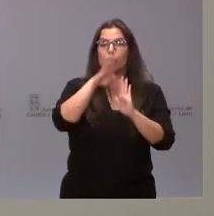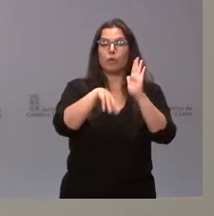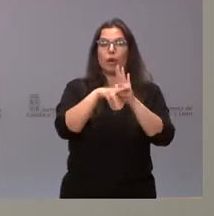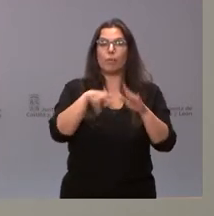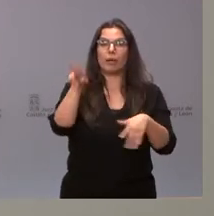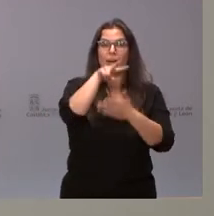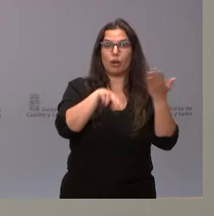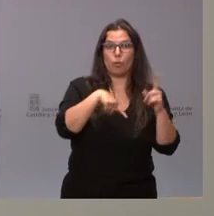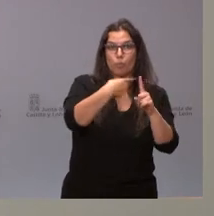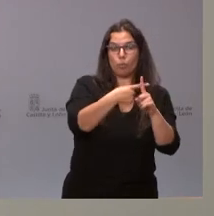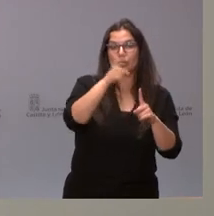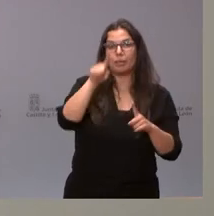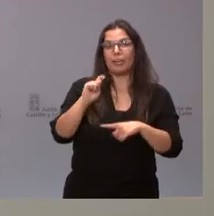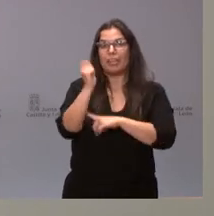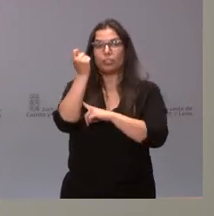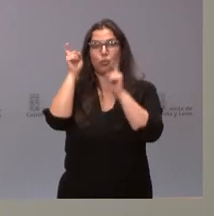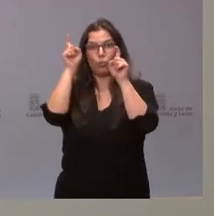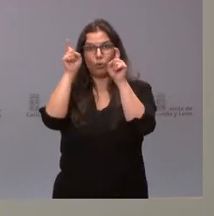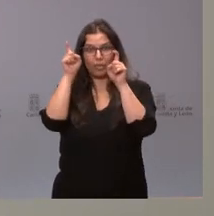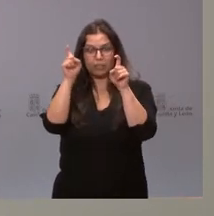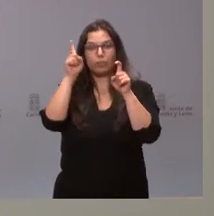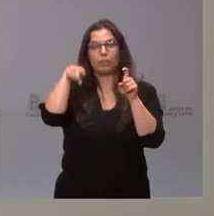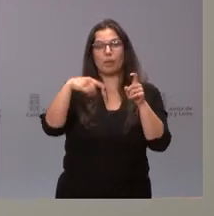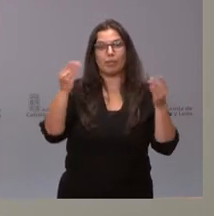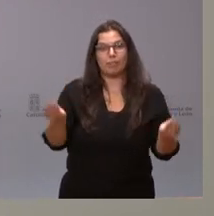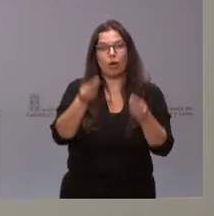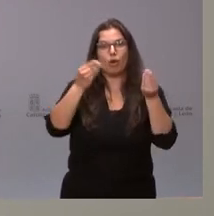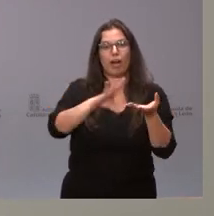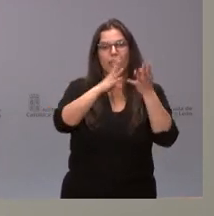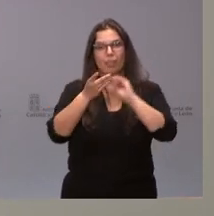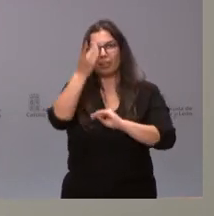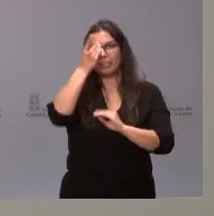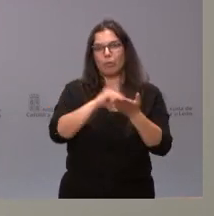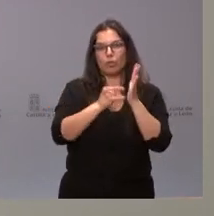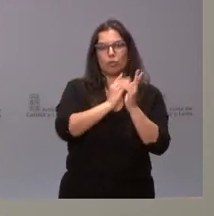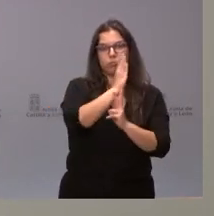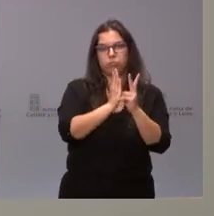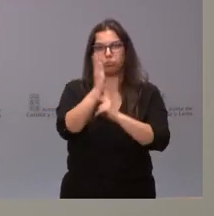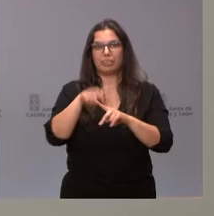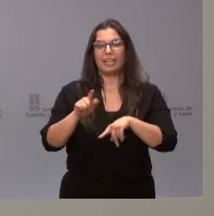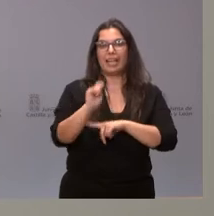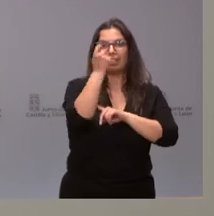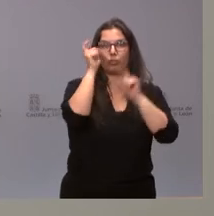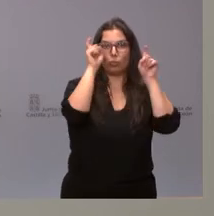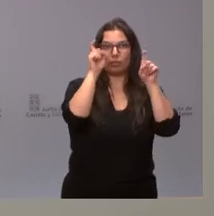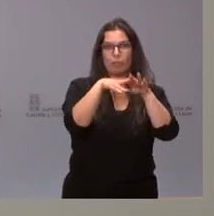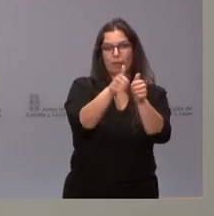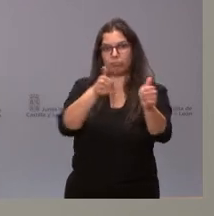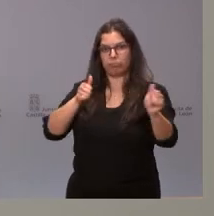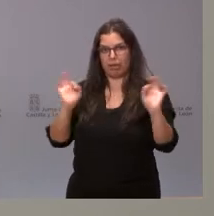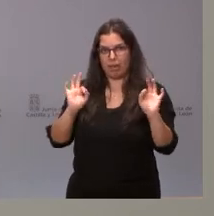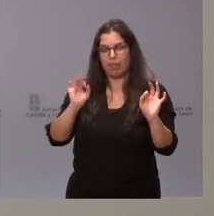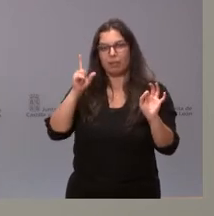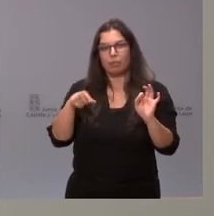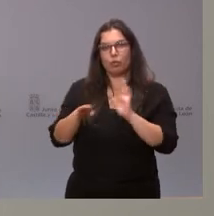educativo y, por tanto, también la mejora de la digitalización en torno a dos proyectos importantes. Éxito educativo, que nadie se queda atrás, seguir